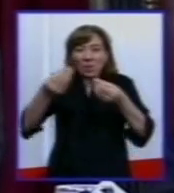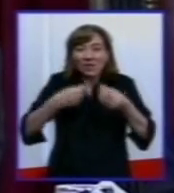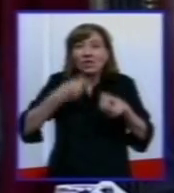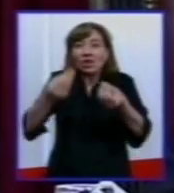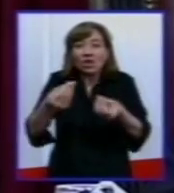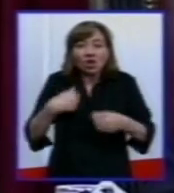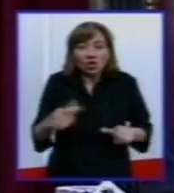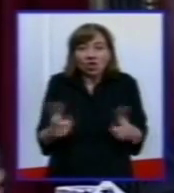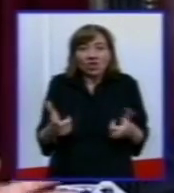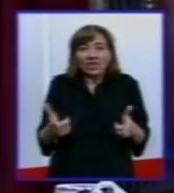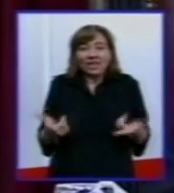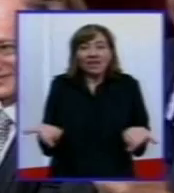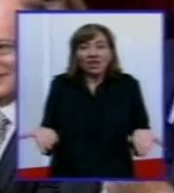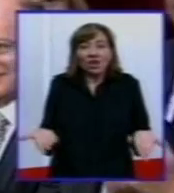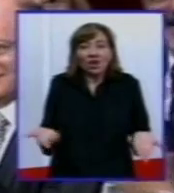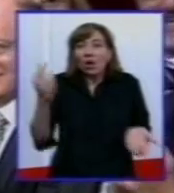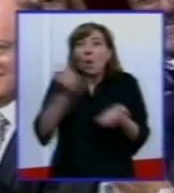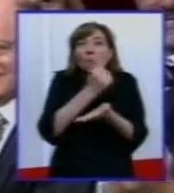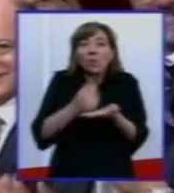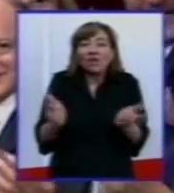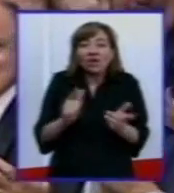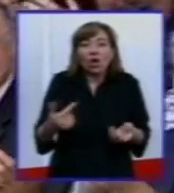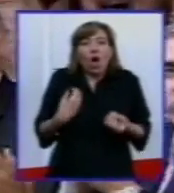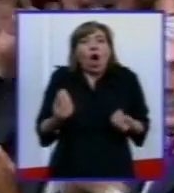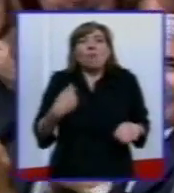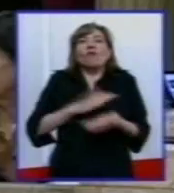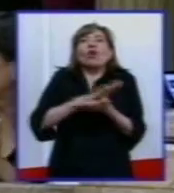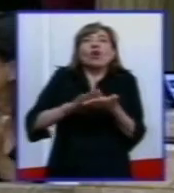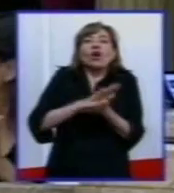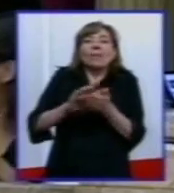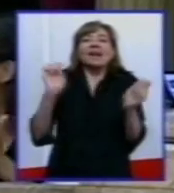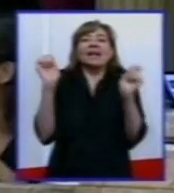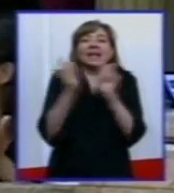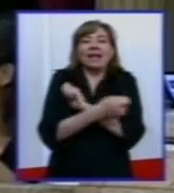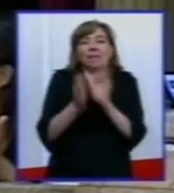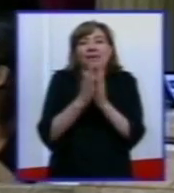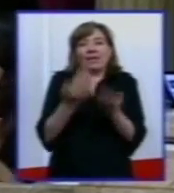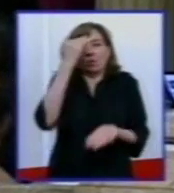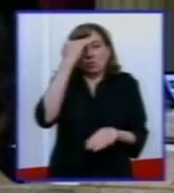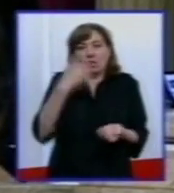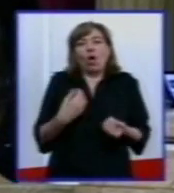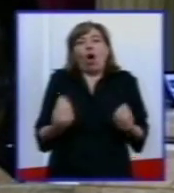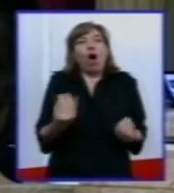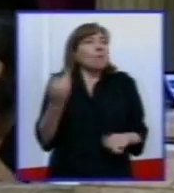sin presupuesto, a ver, ¿alguien me puede explicar cómo voy a lograr una reforma constitucional?